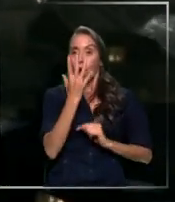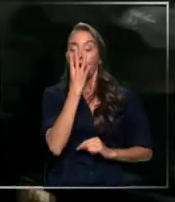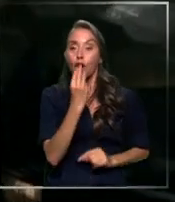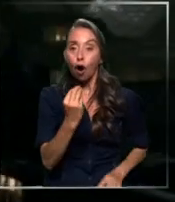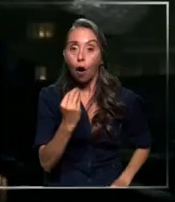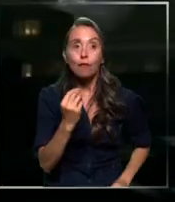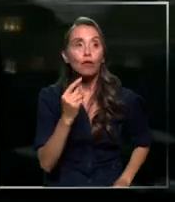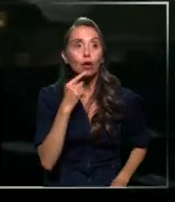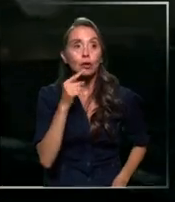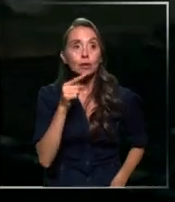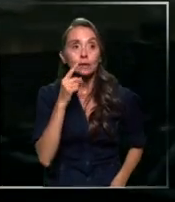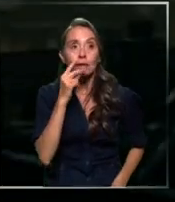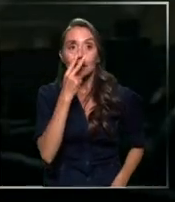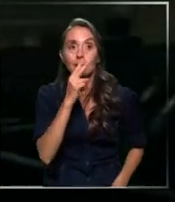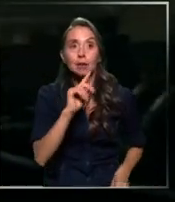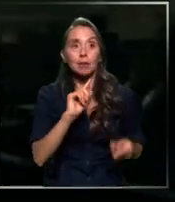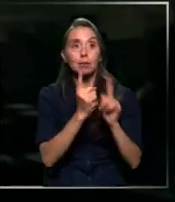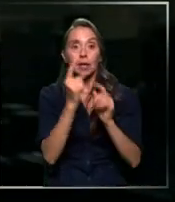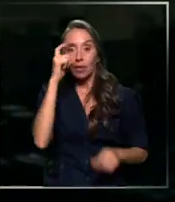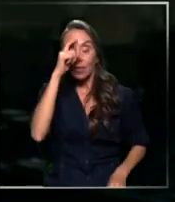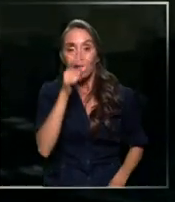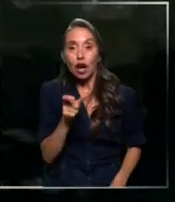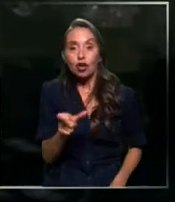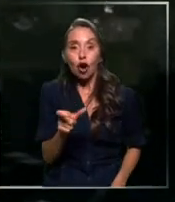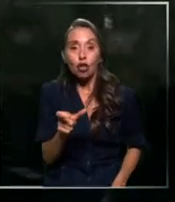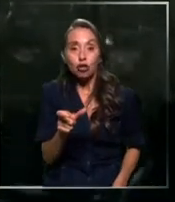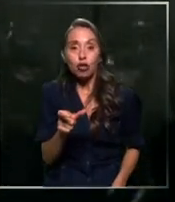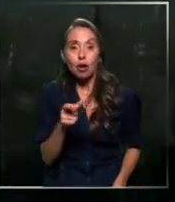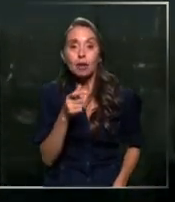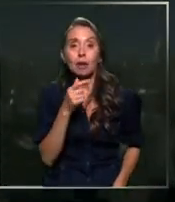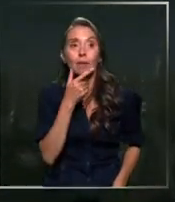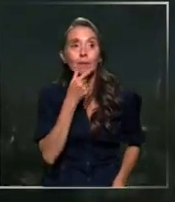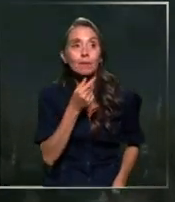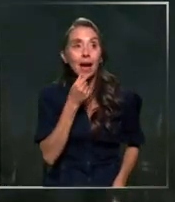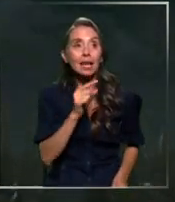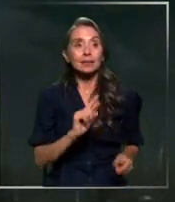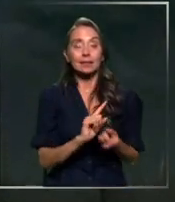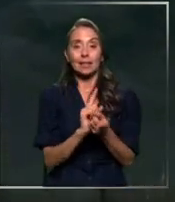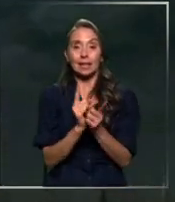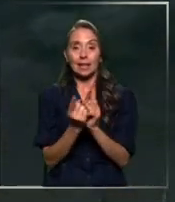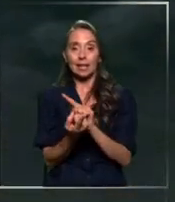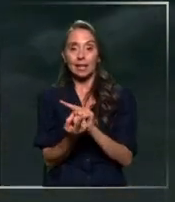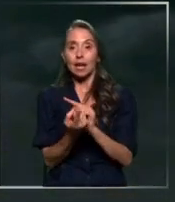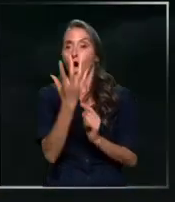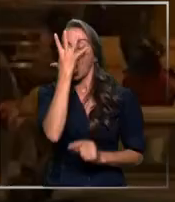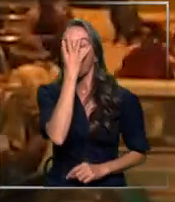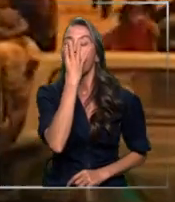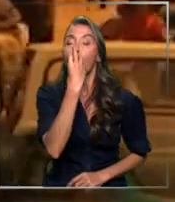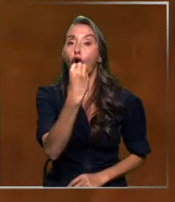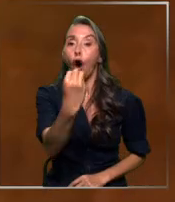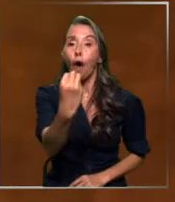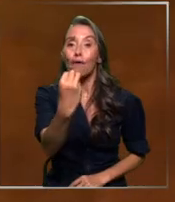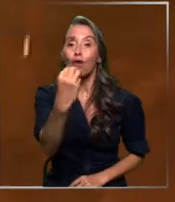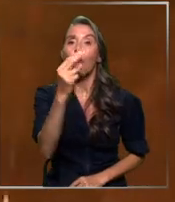completo, siendo más difíciles de controlar y más fácil terminar convirtiéndose en uno de ellos.